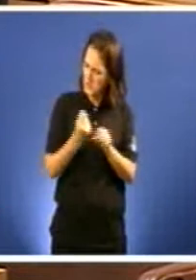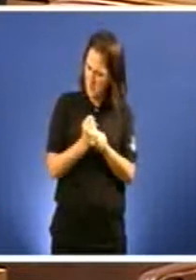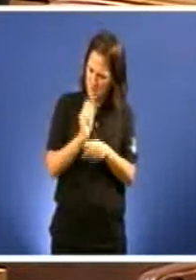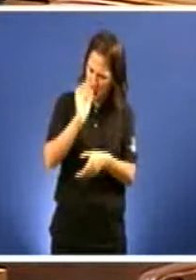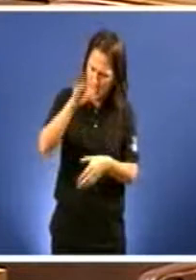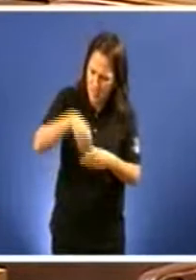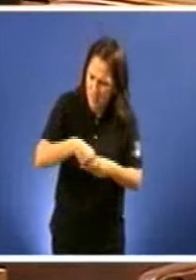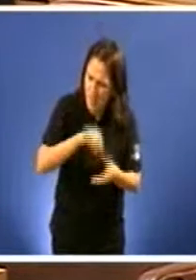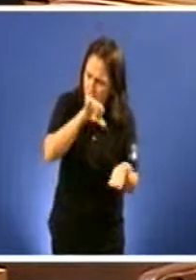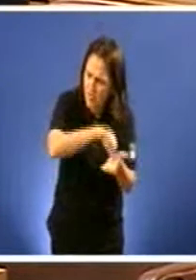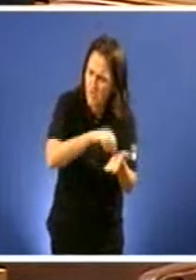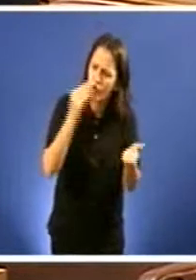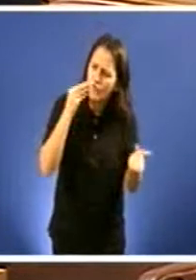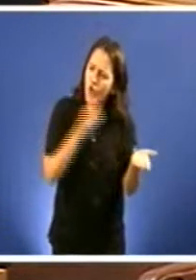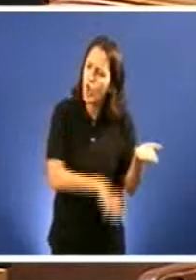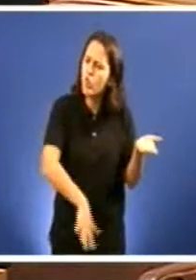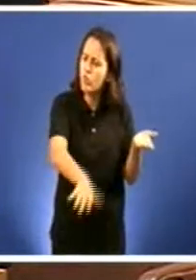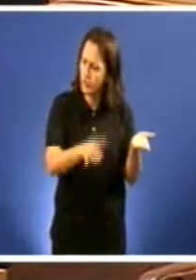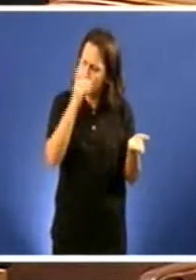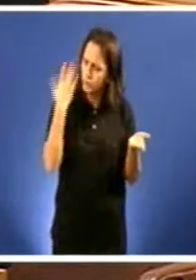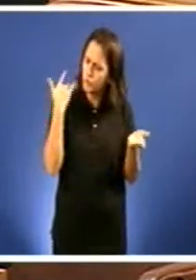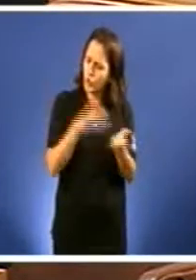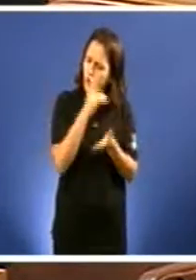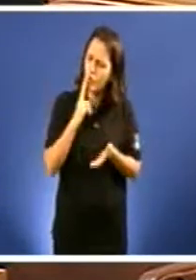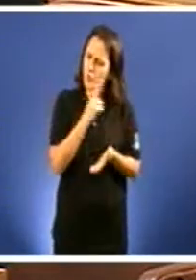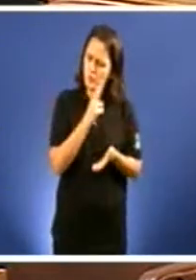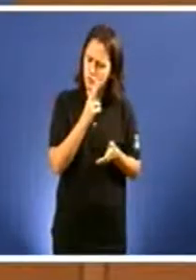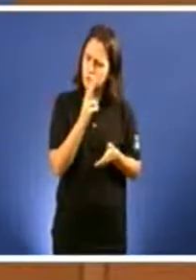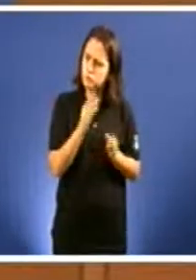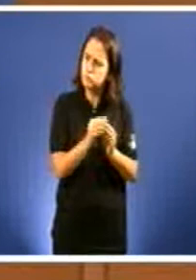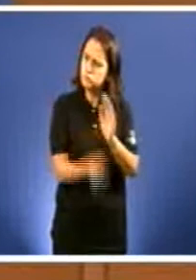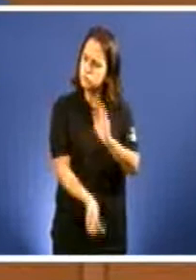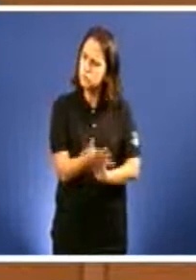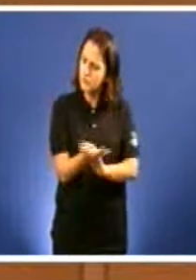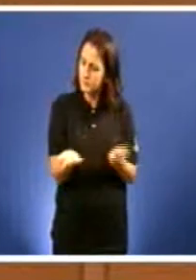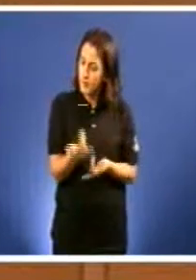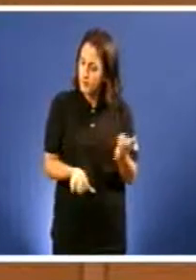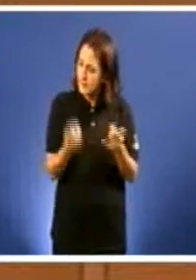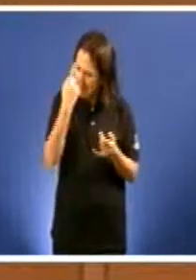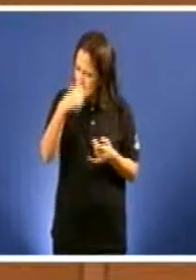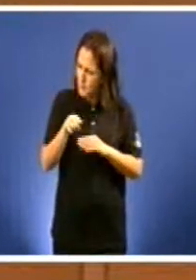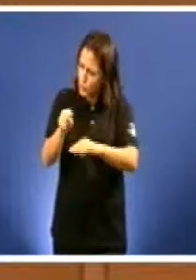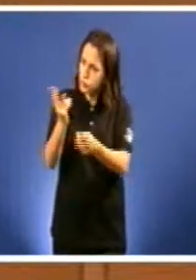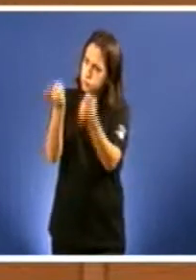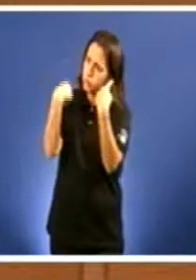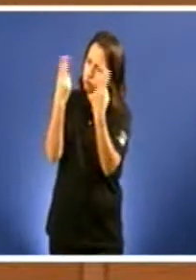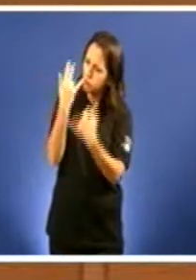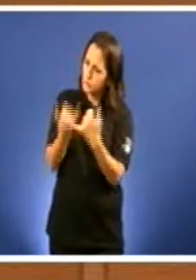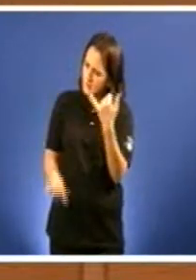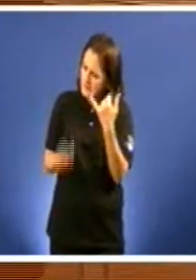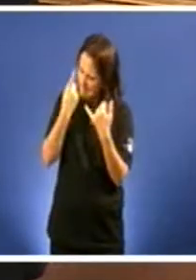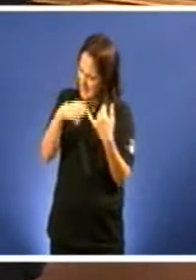reparacións navais en Ferrol que vostedes se comprometeu a facer, señor Feijó? Mire, sabe que é o resultado da súa sumisión? Que os 4